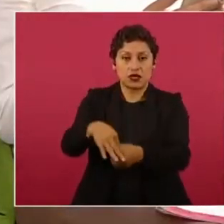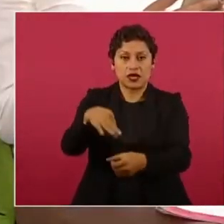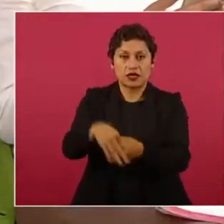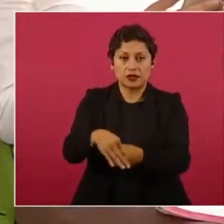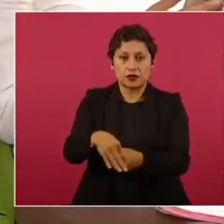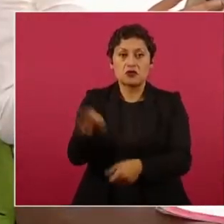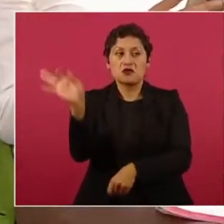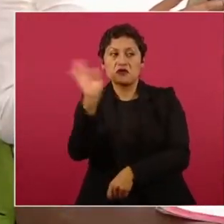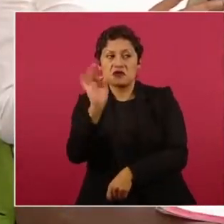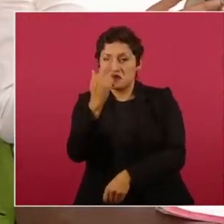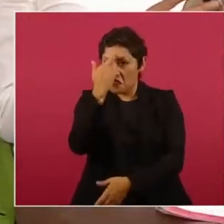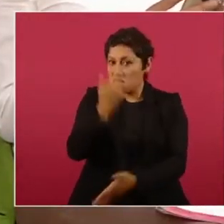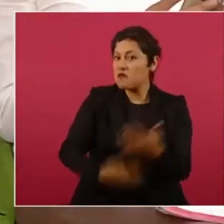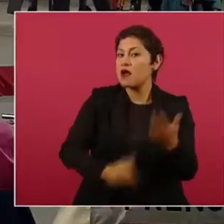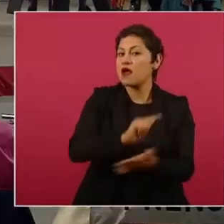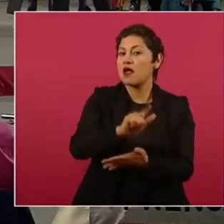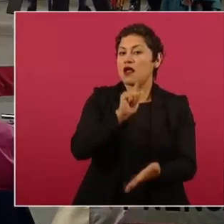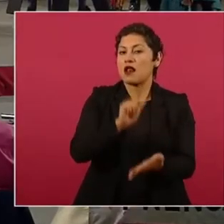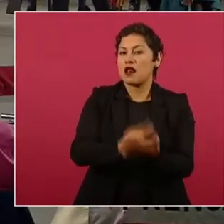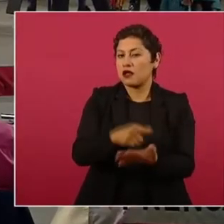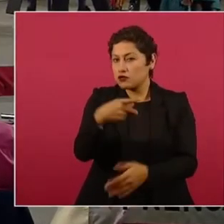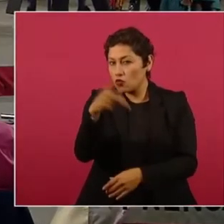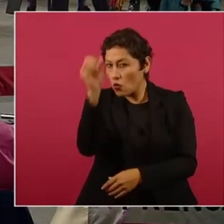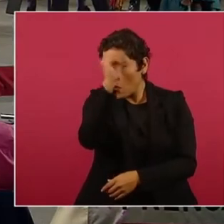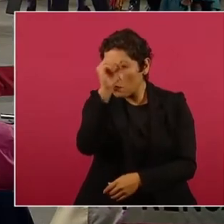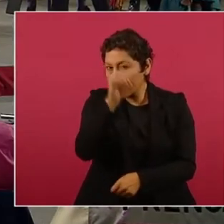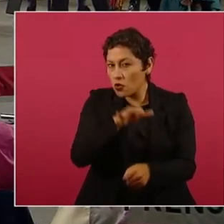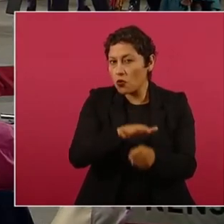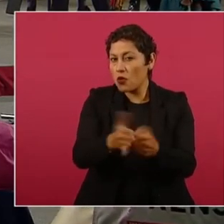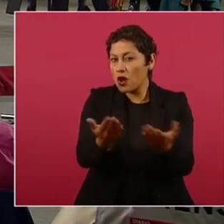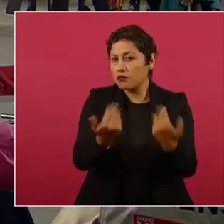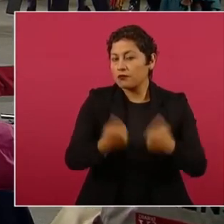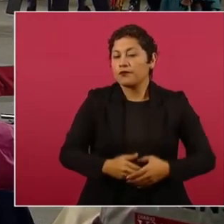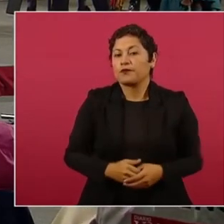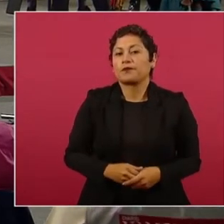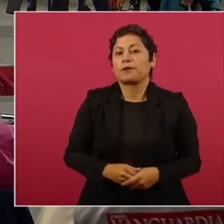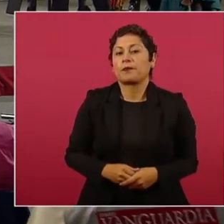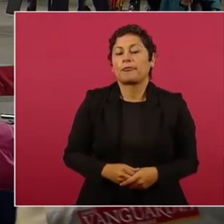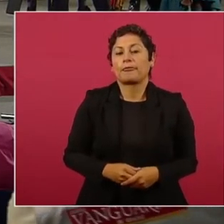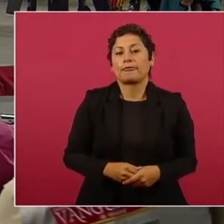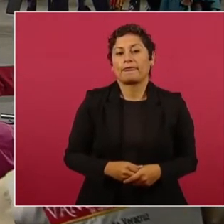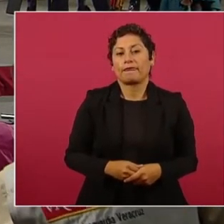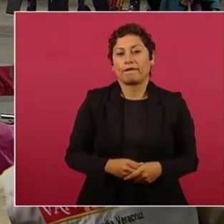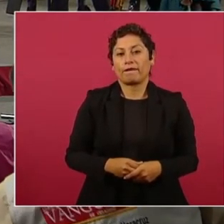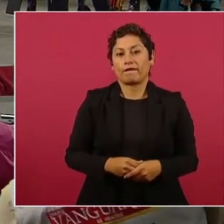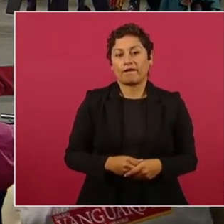ilegales. ¿Cuál sería su opinión en este sentido, presidente? Bueno, yo creo que